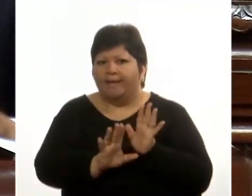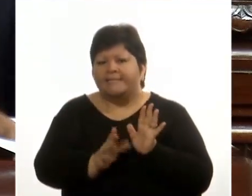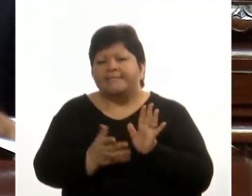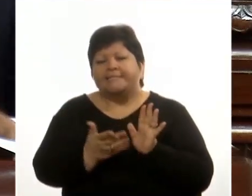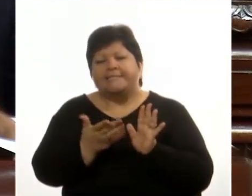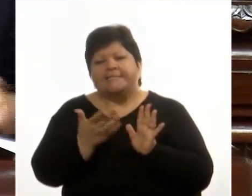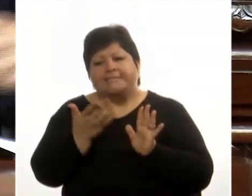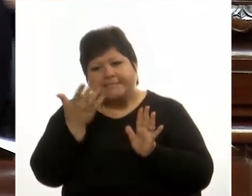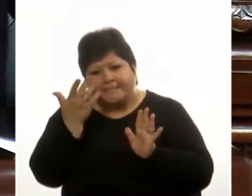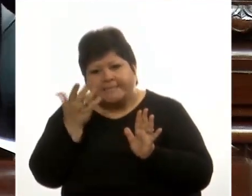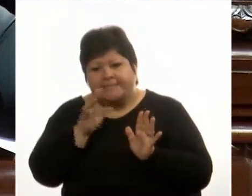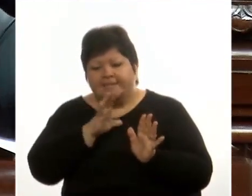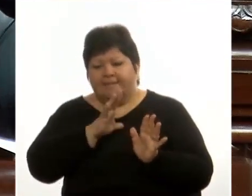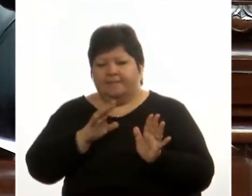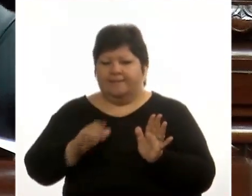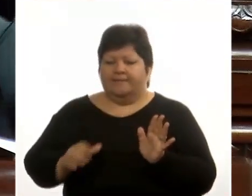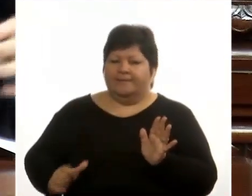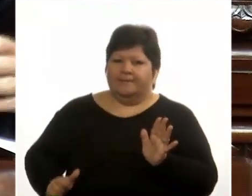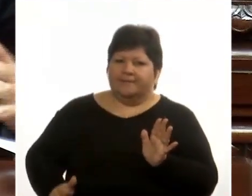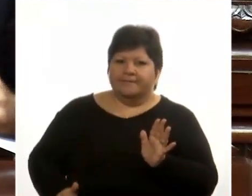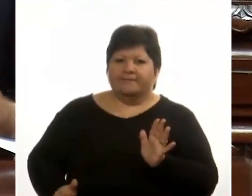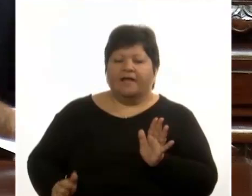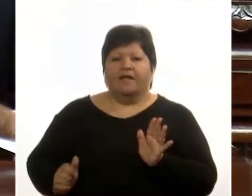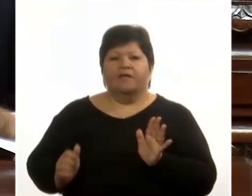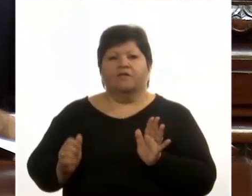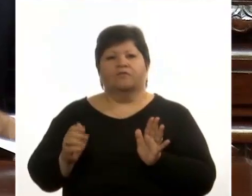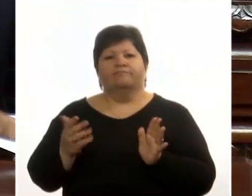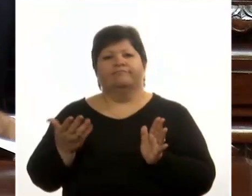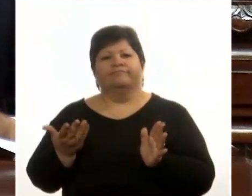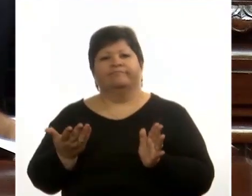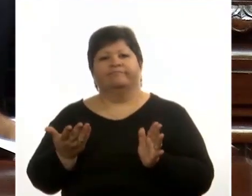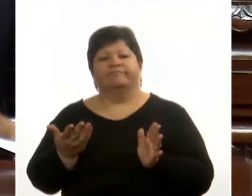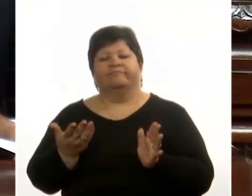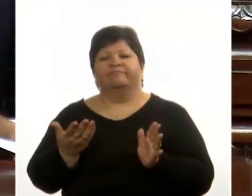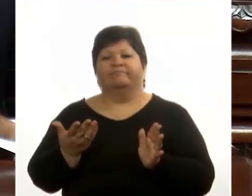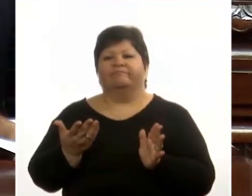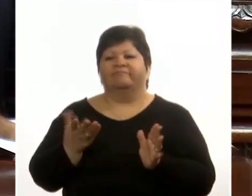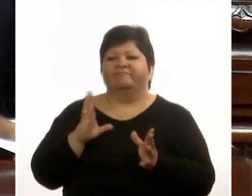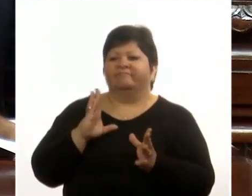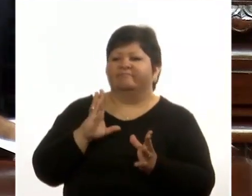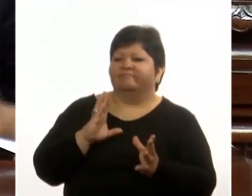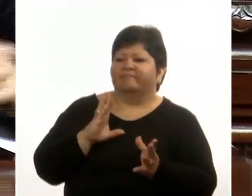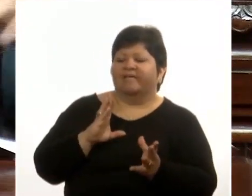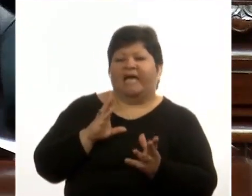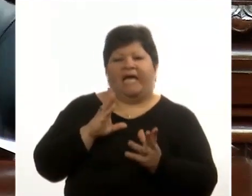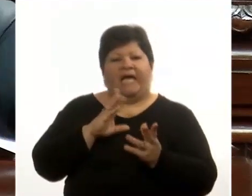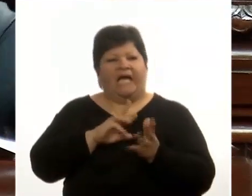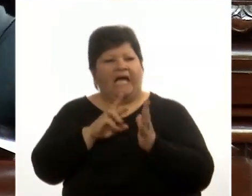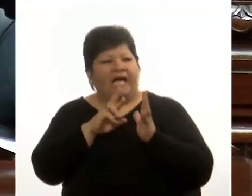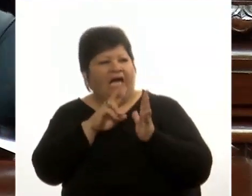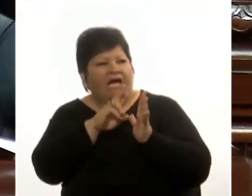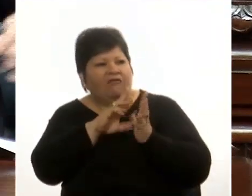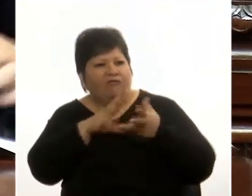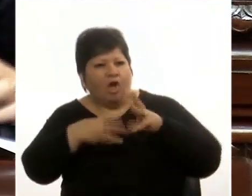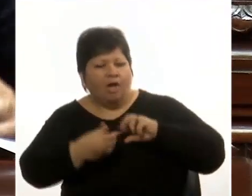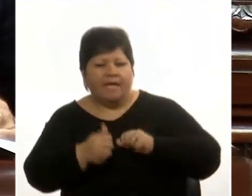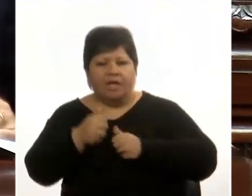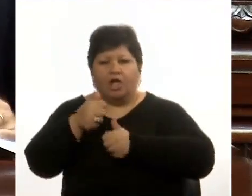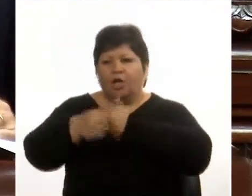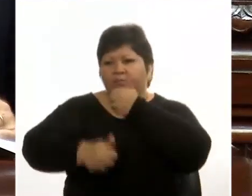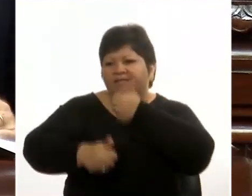Es el Estado que ingresa en el régimen de competencia y dice, a esta la voy a ayudar.